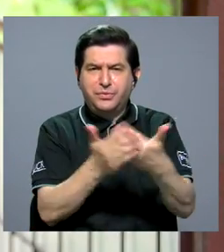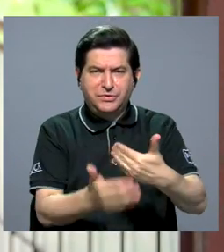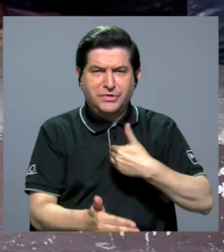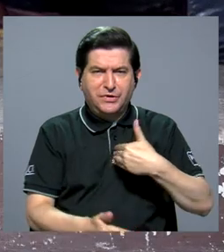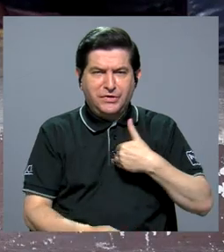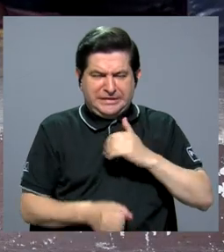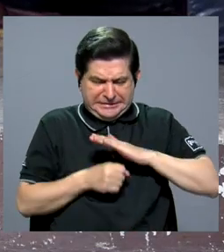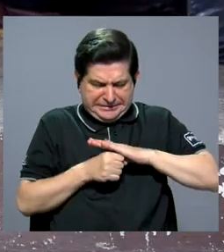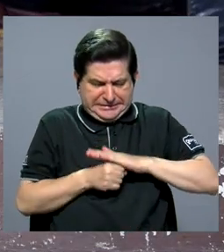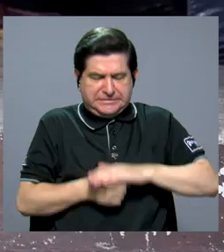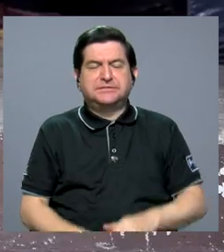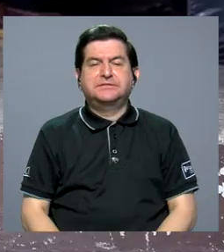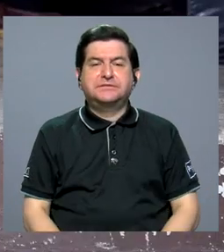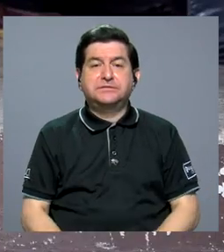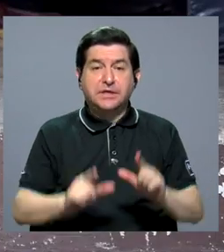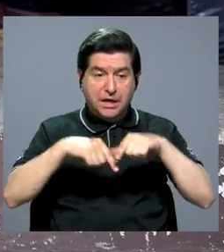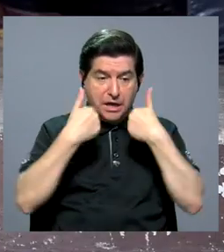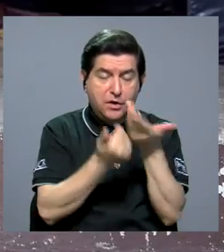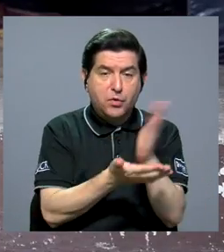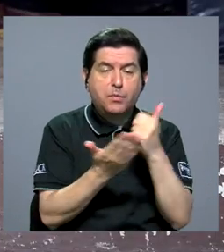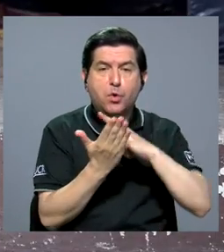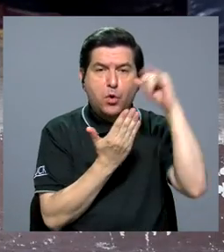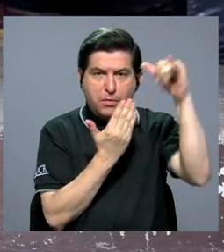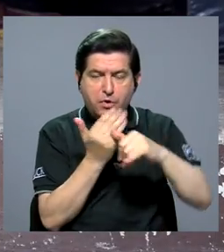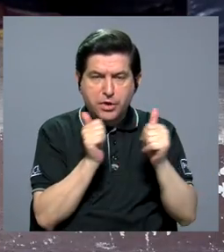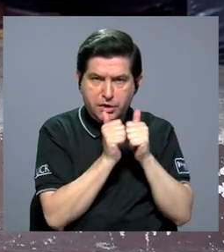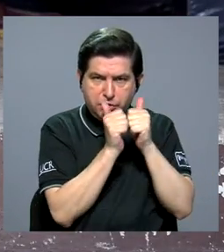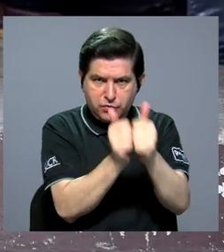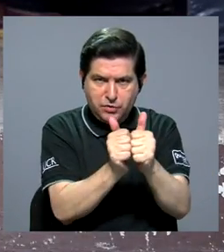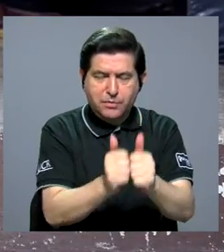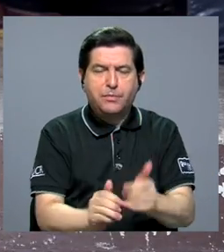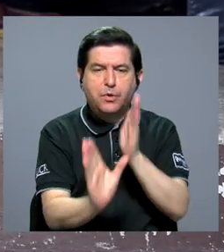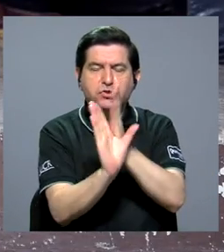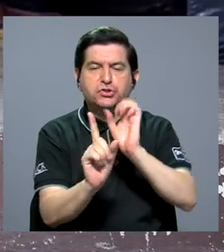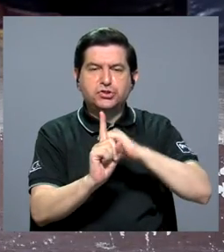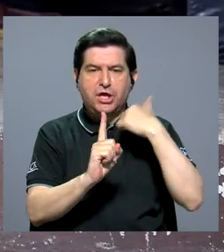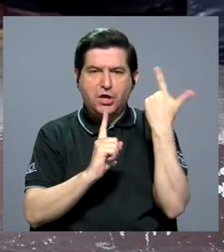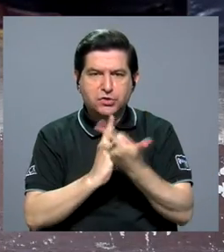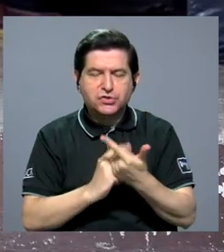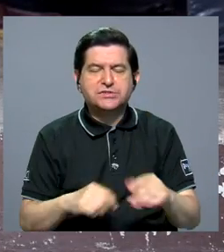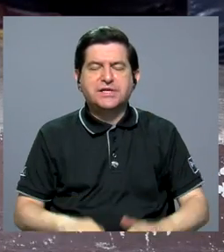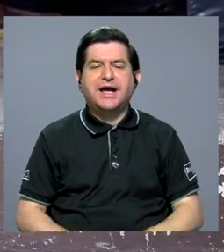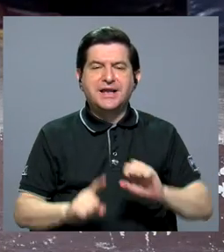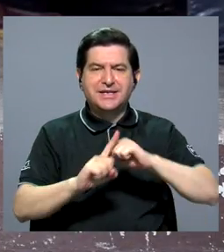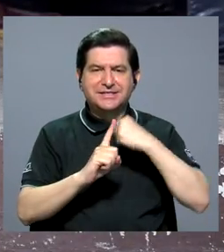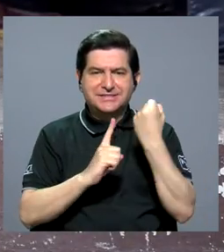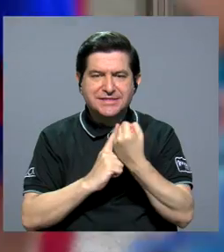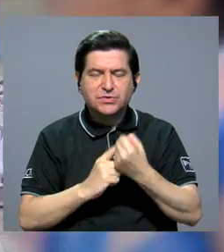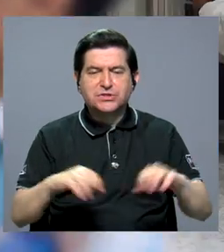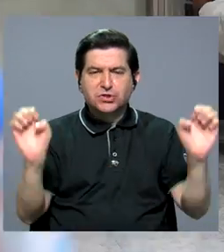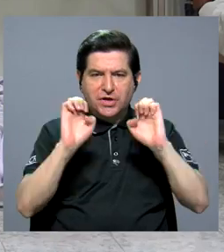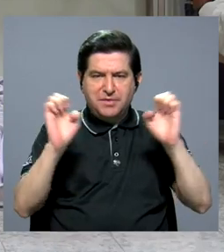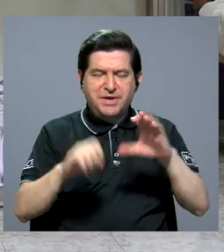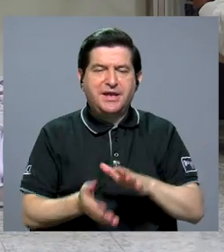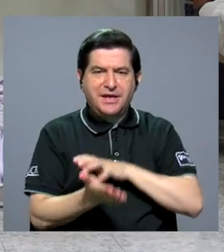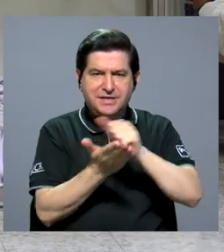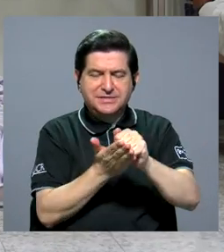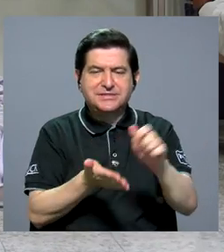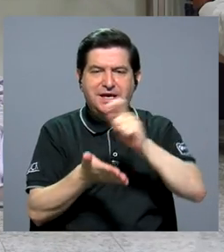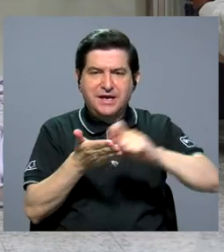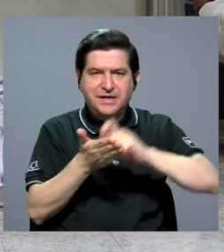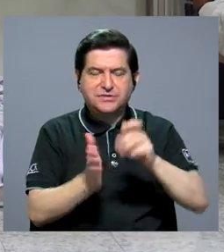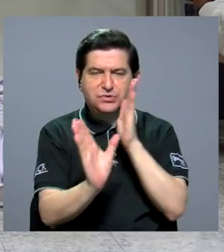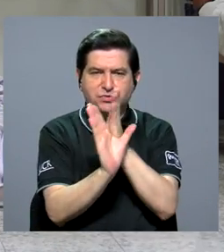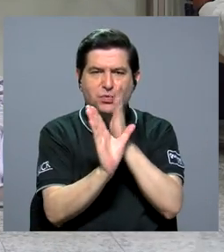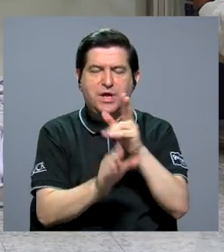Oprimido. La Brigada forma parte del proyecto Acompañamiento Psicosocial en Emergencias y Desastres de la Escuela de Psicología